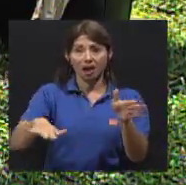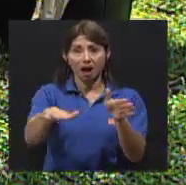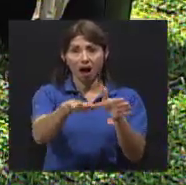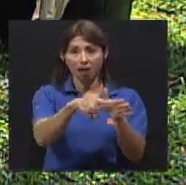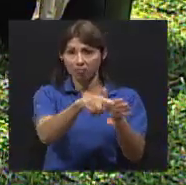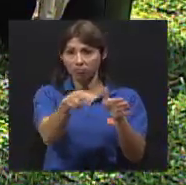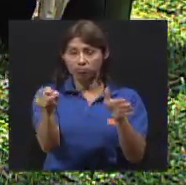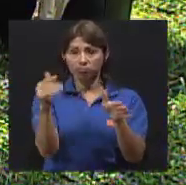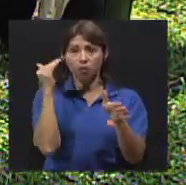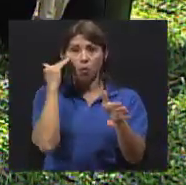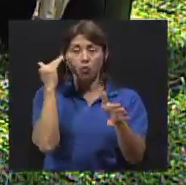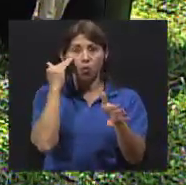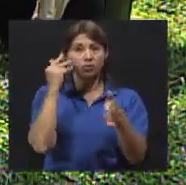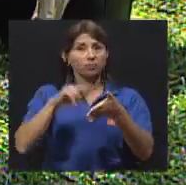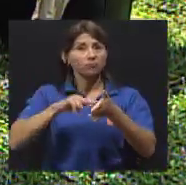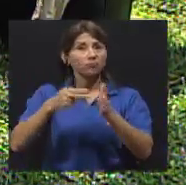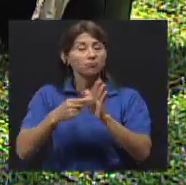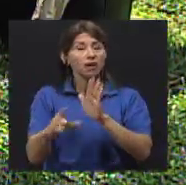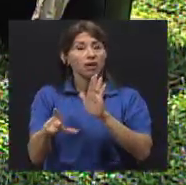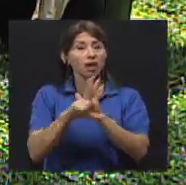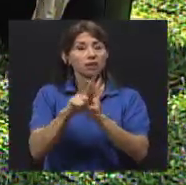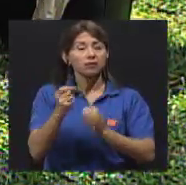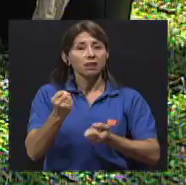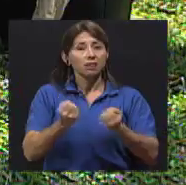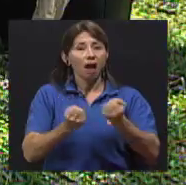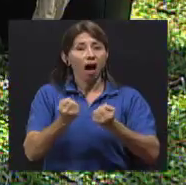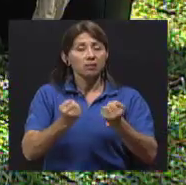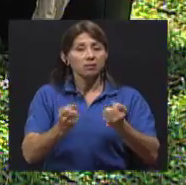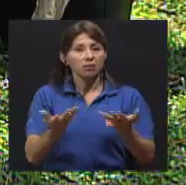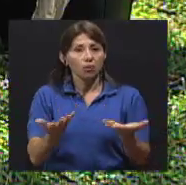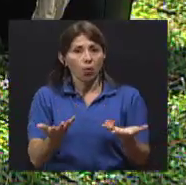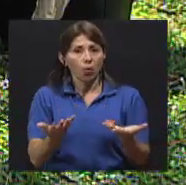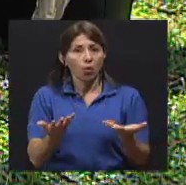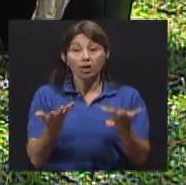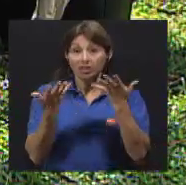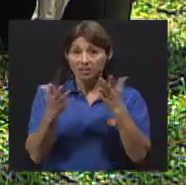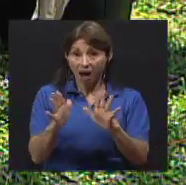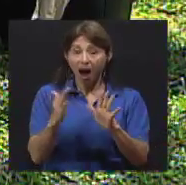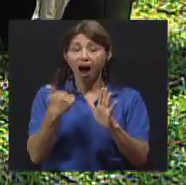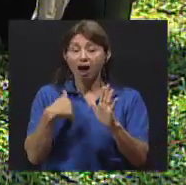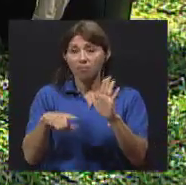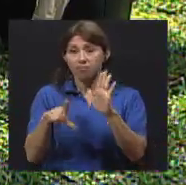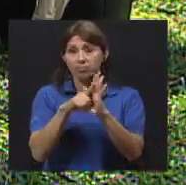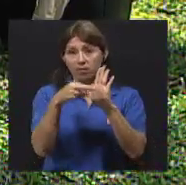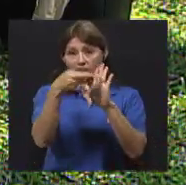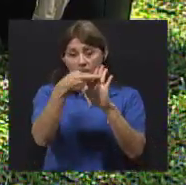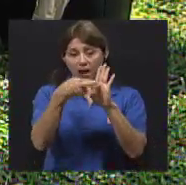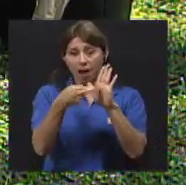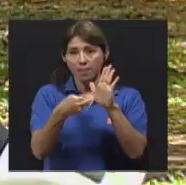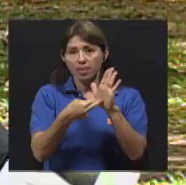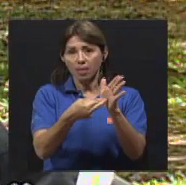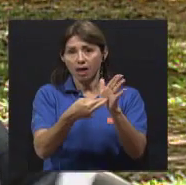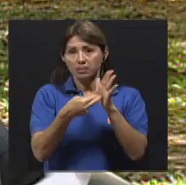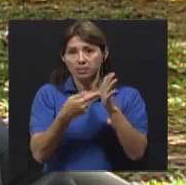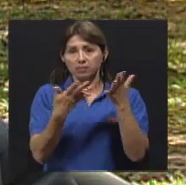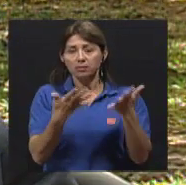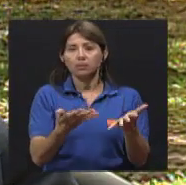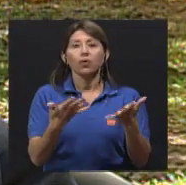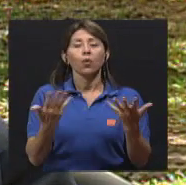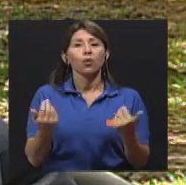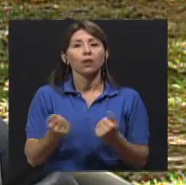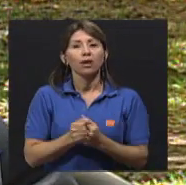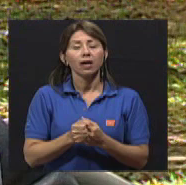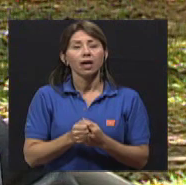acerca de lo que son las leyes de tránsito, si existe ya reglamentación en ese aspecto, ¿verdad?